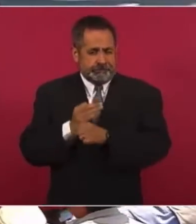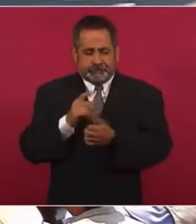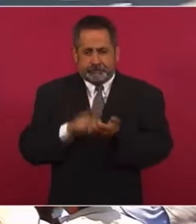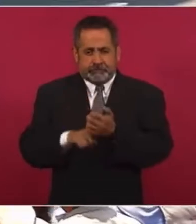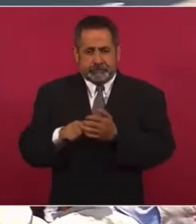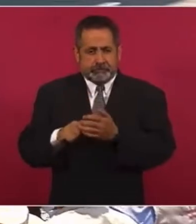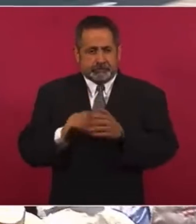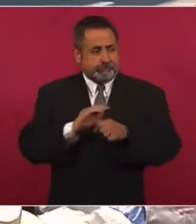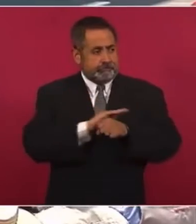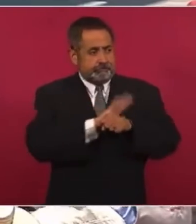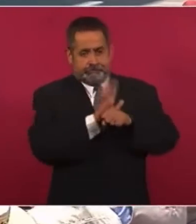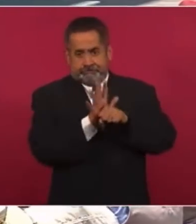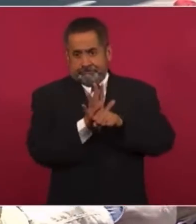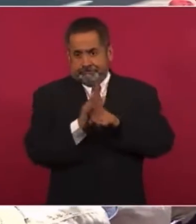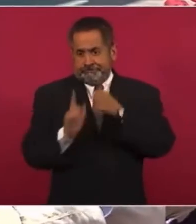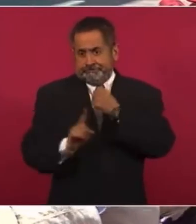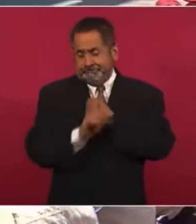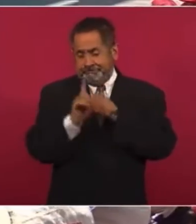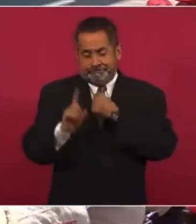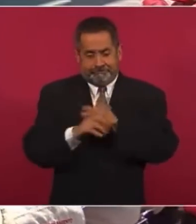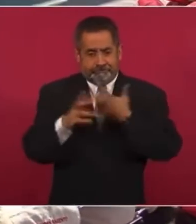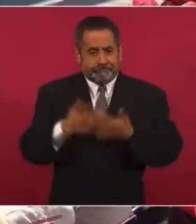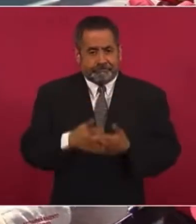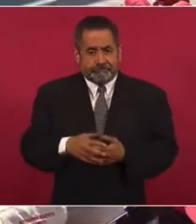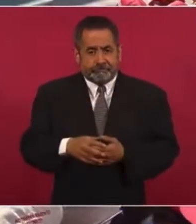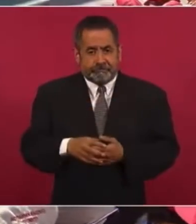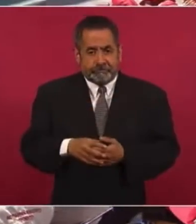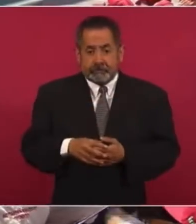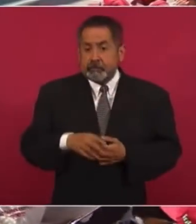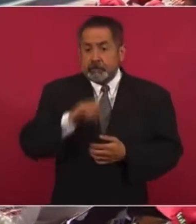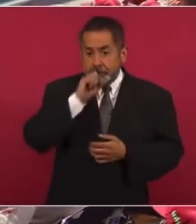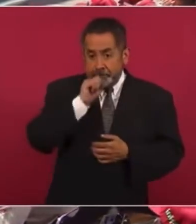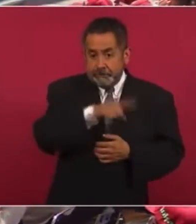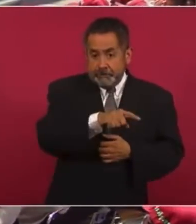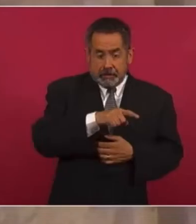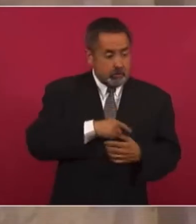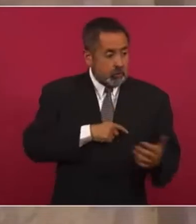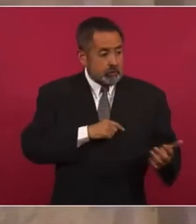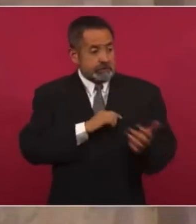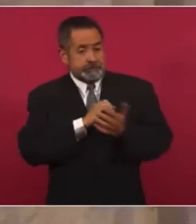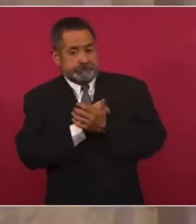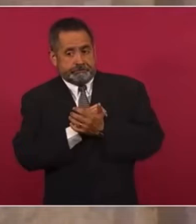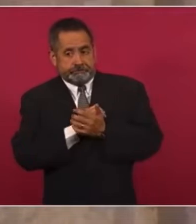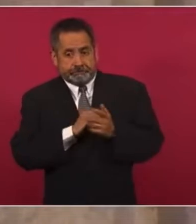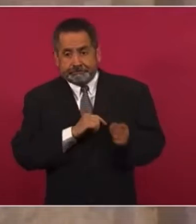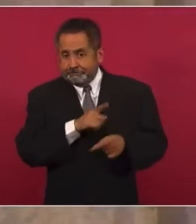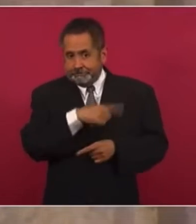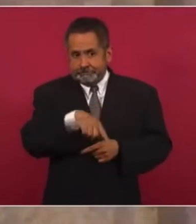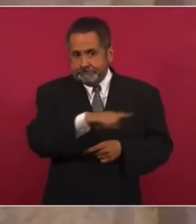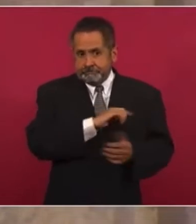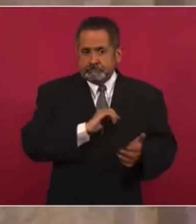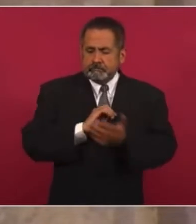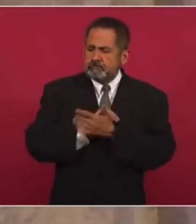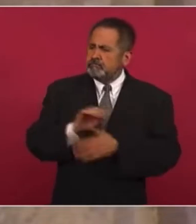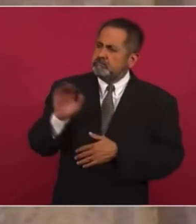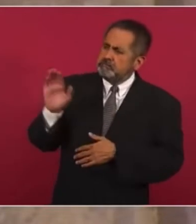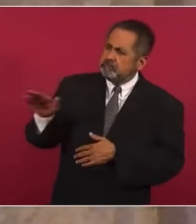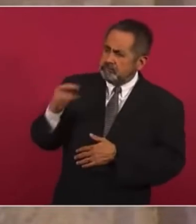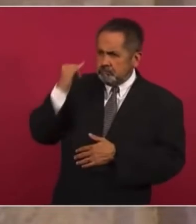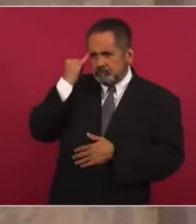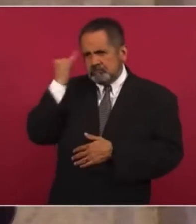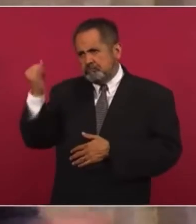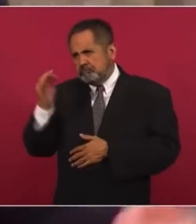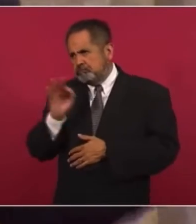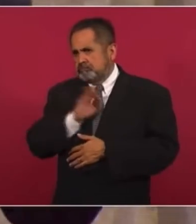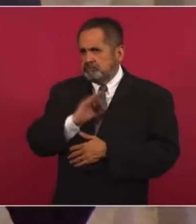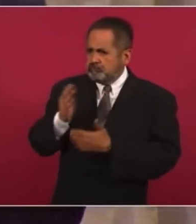de la pandemia, vinieron los mismos a verme, a plantearme que